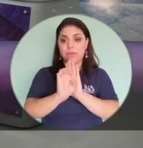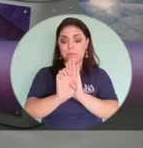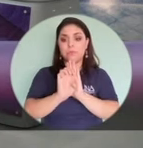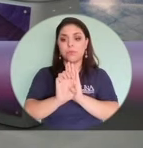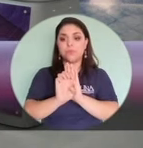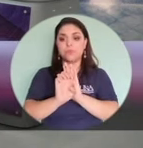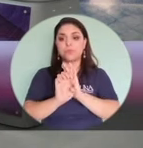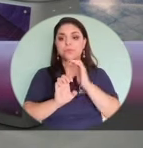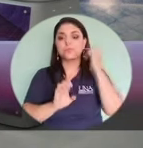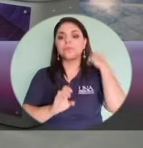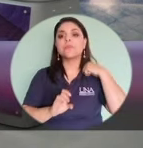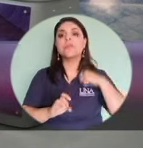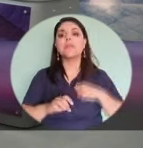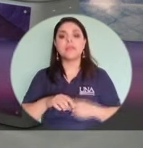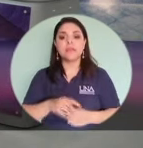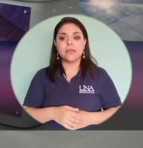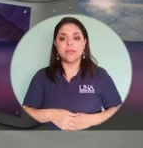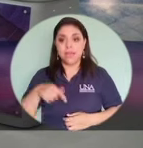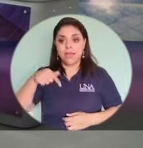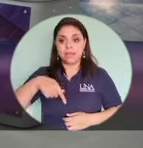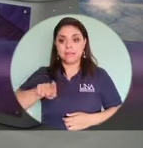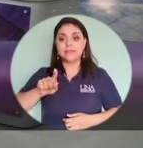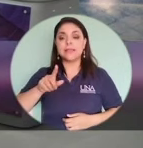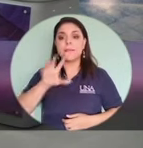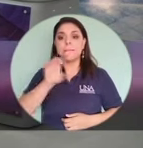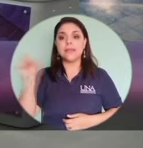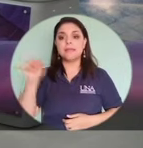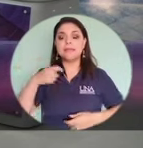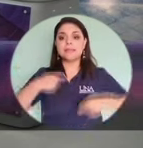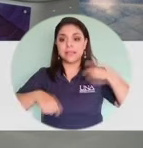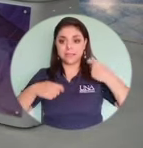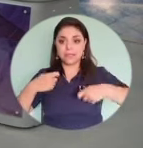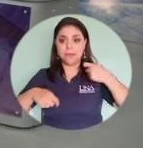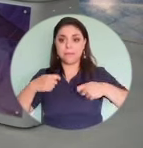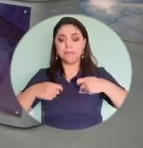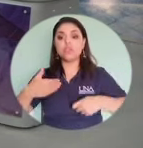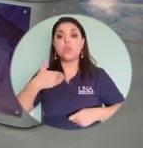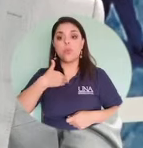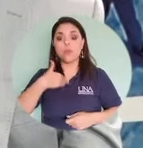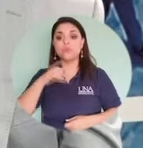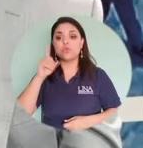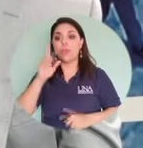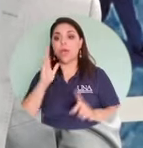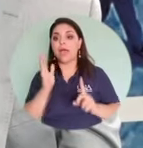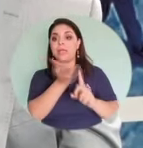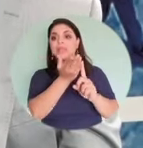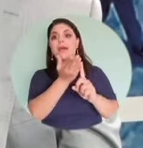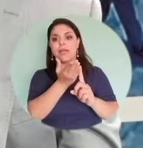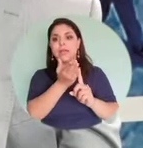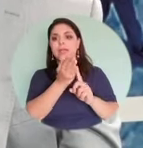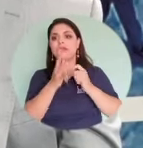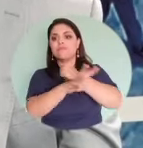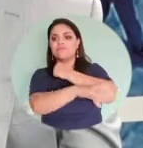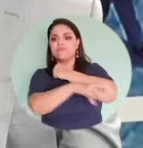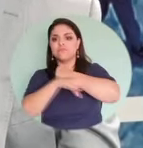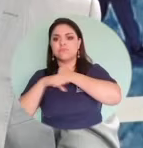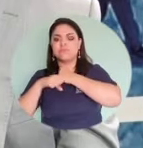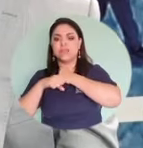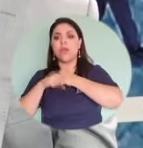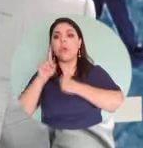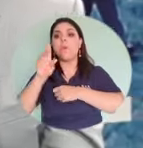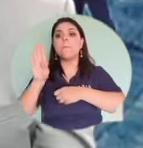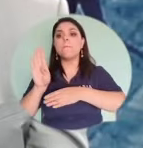meses, en este mes de septiembre, a inicios, tuvimos un ataque en un banco chileno, un banco bastante grande,